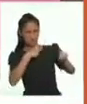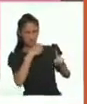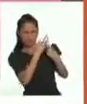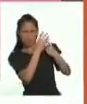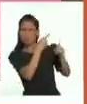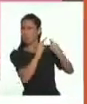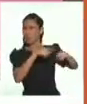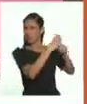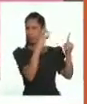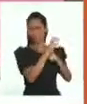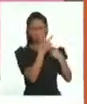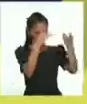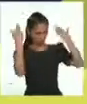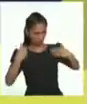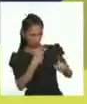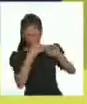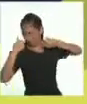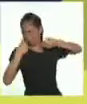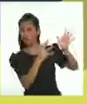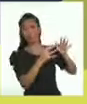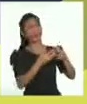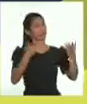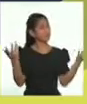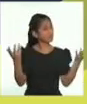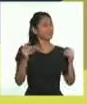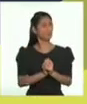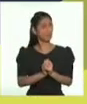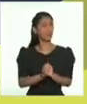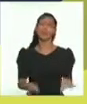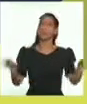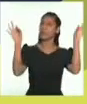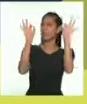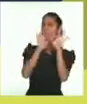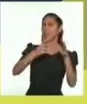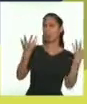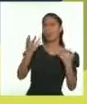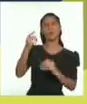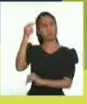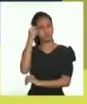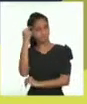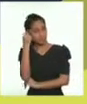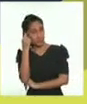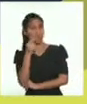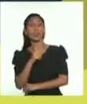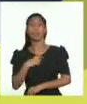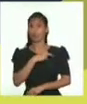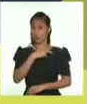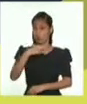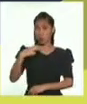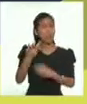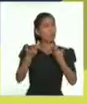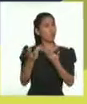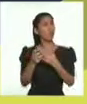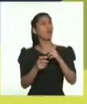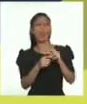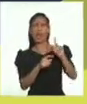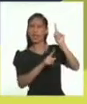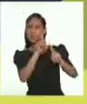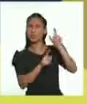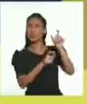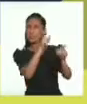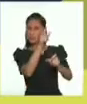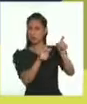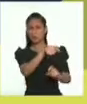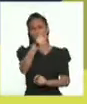tener creencias y tradiciones distintas. Así es, Yari. Es importante que tengamos en cuenta que la discriminación se da porque algunas personas tienen la